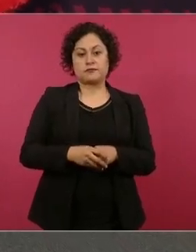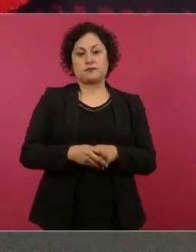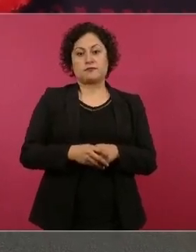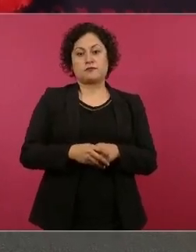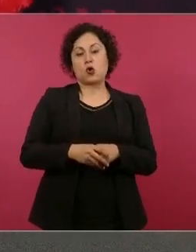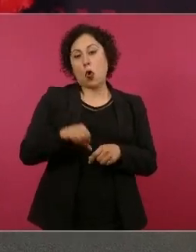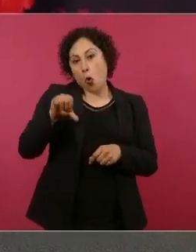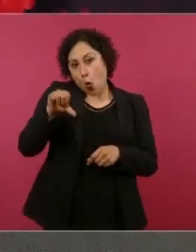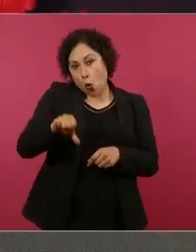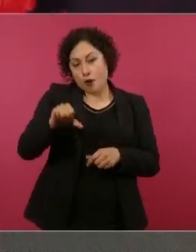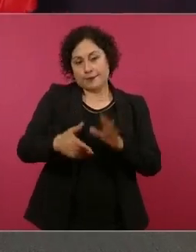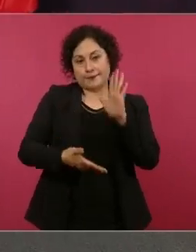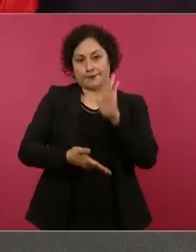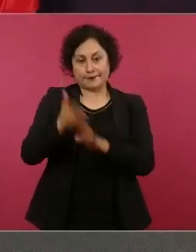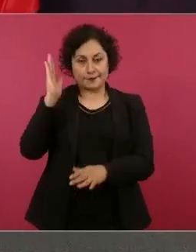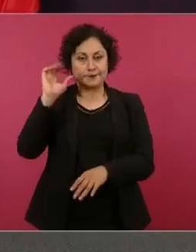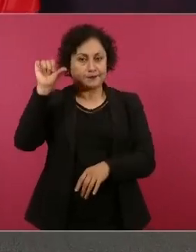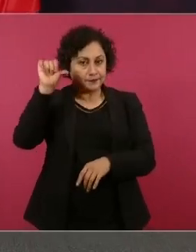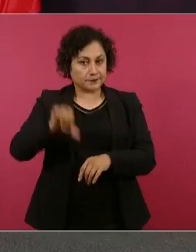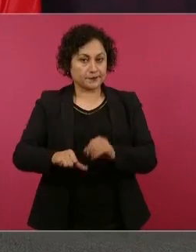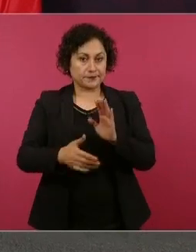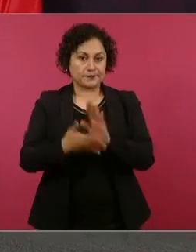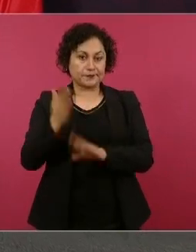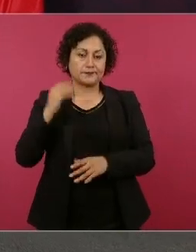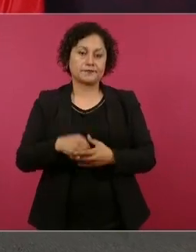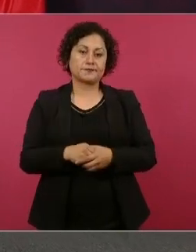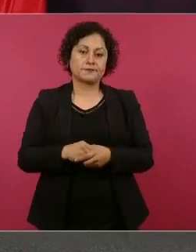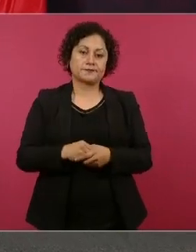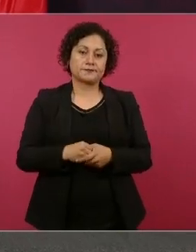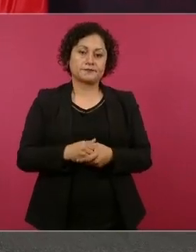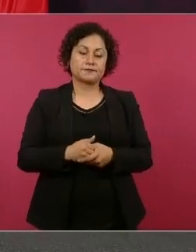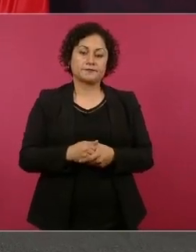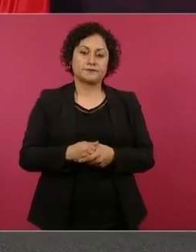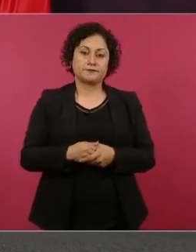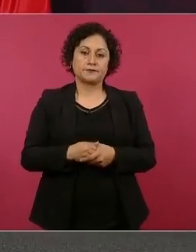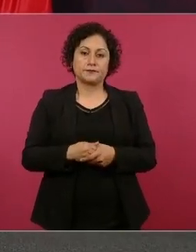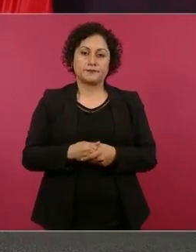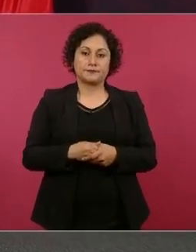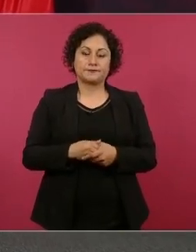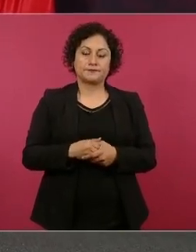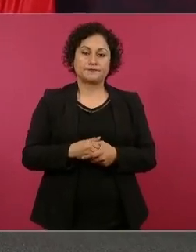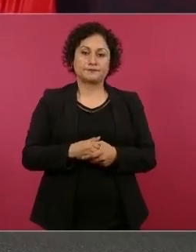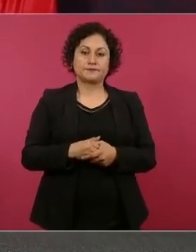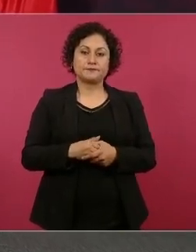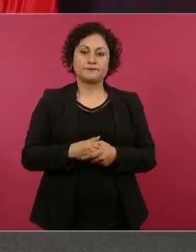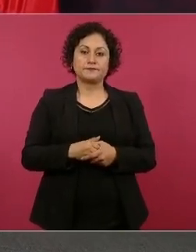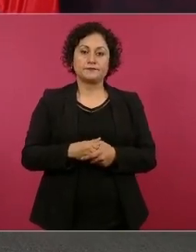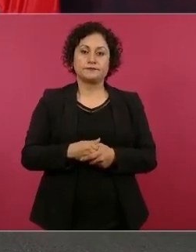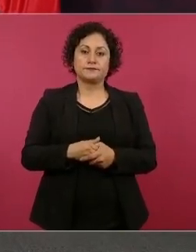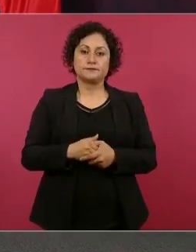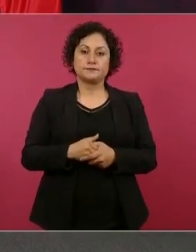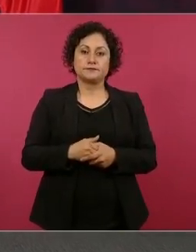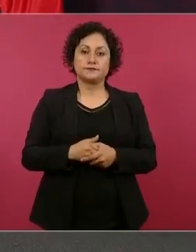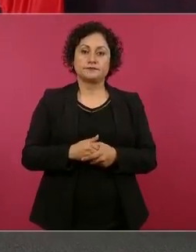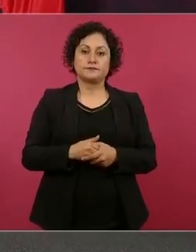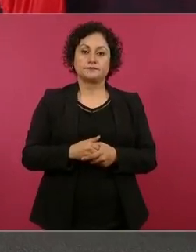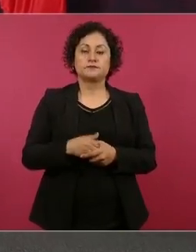a partir de hoy voy a